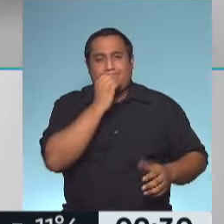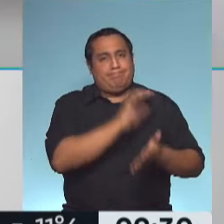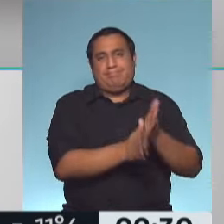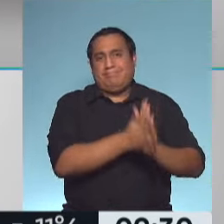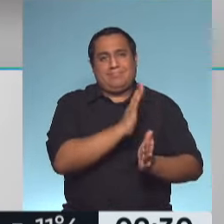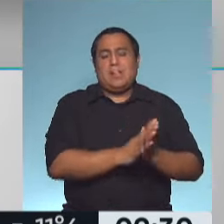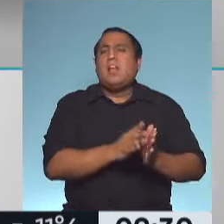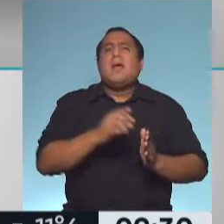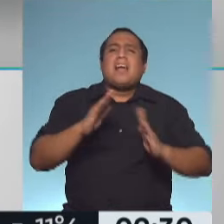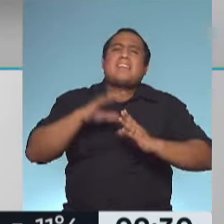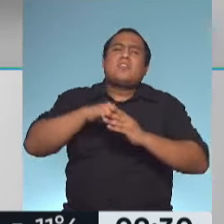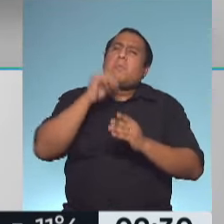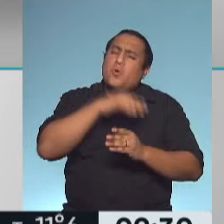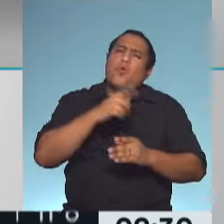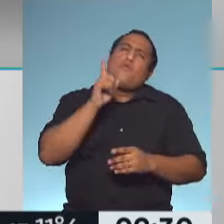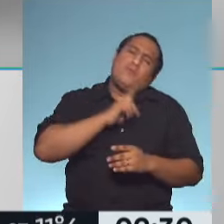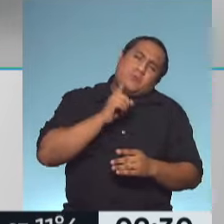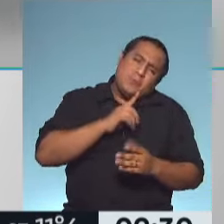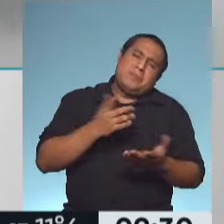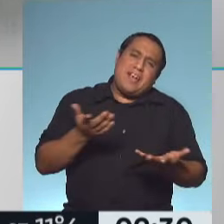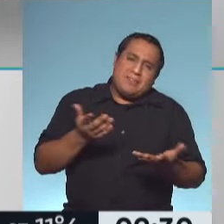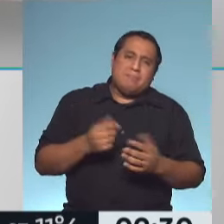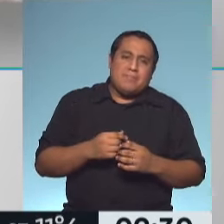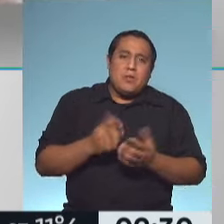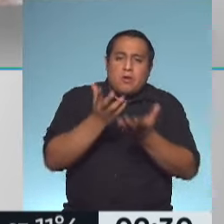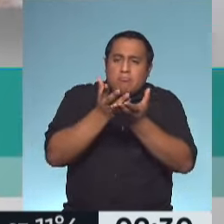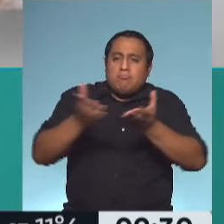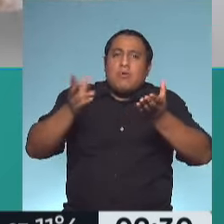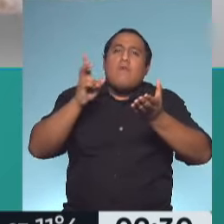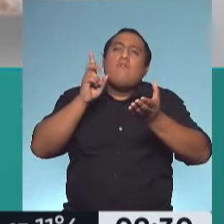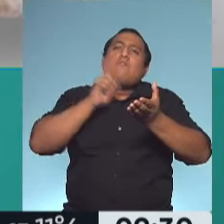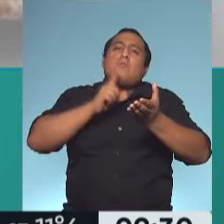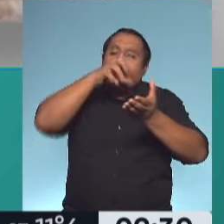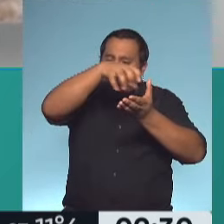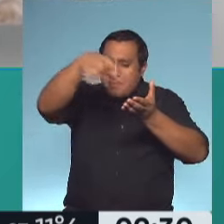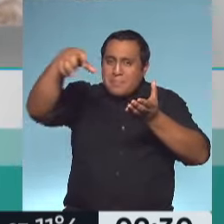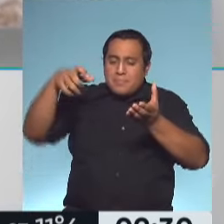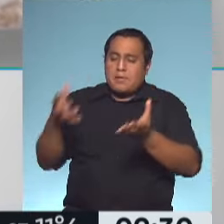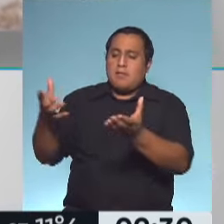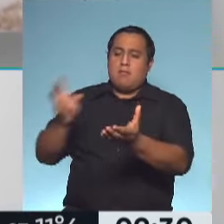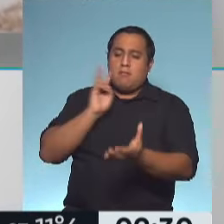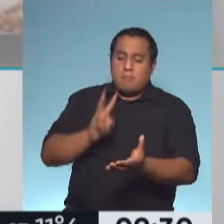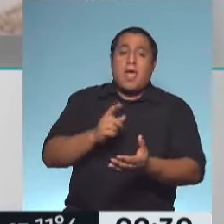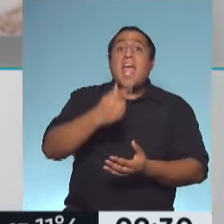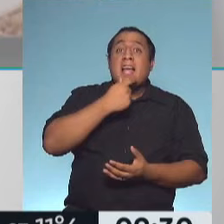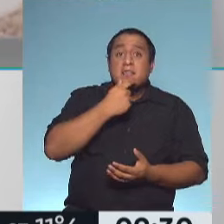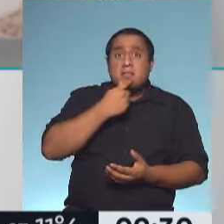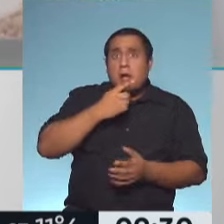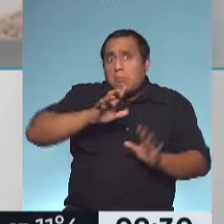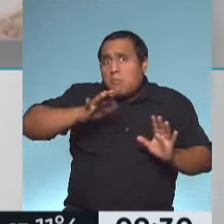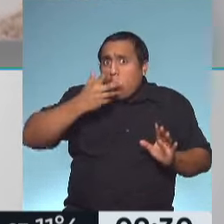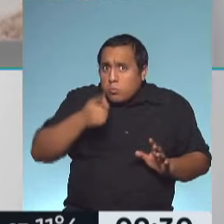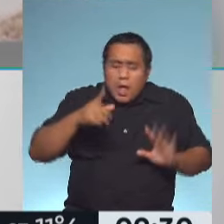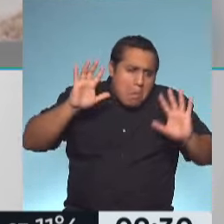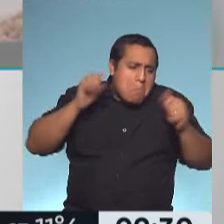siempre frutas, tengamos una, tengamos una, una fuente con frutas a la vista, tengamos galletitas, si te gusta, ¿por qué